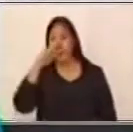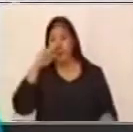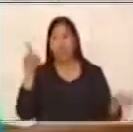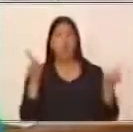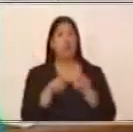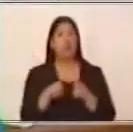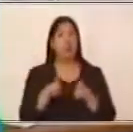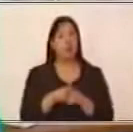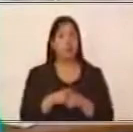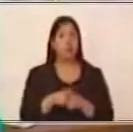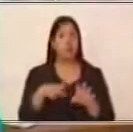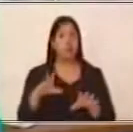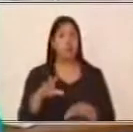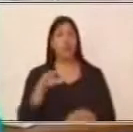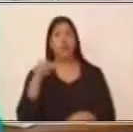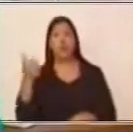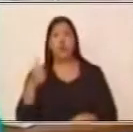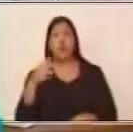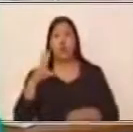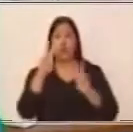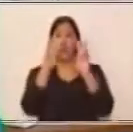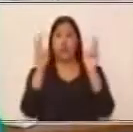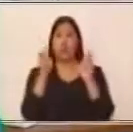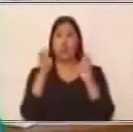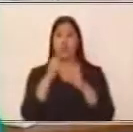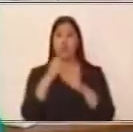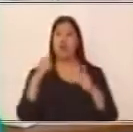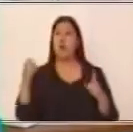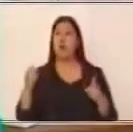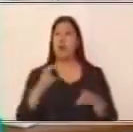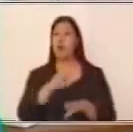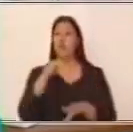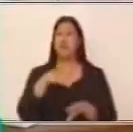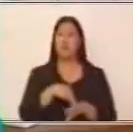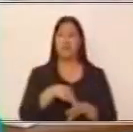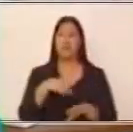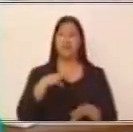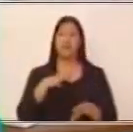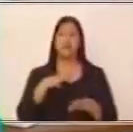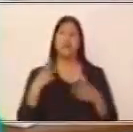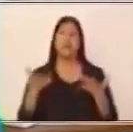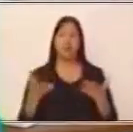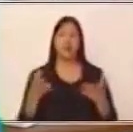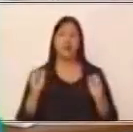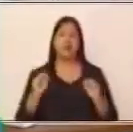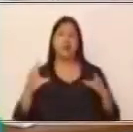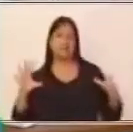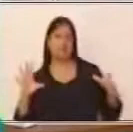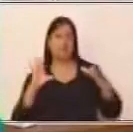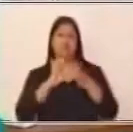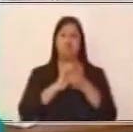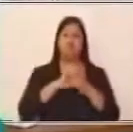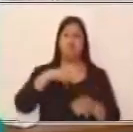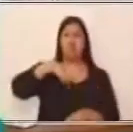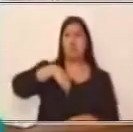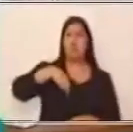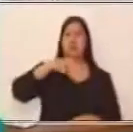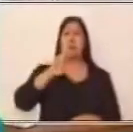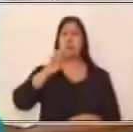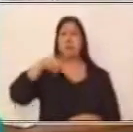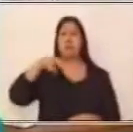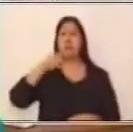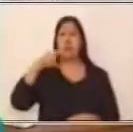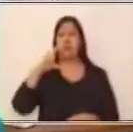otro tema que es importante, que es una oración simple, que tiene relación con las proposiciones. Acá tenemos un